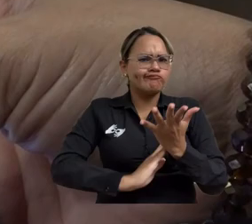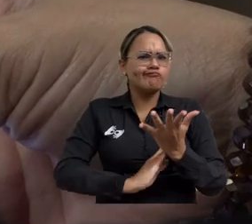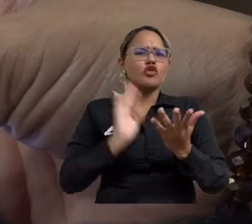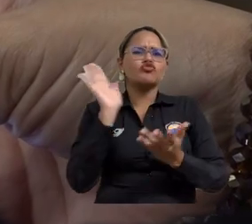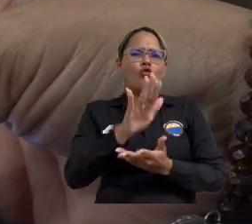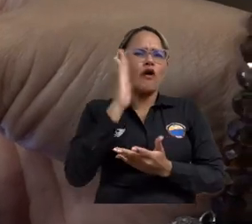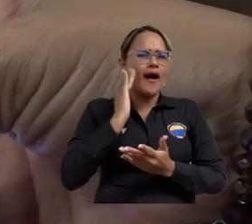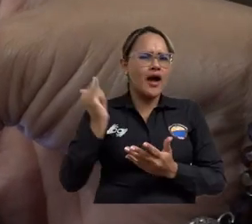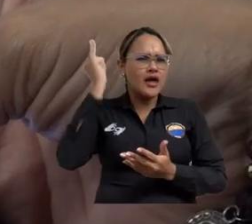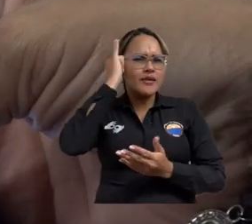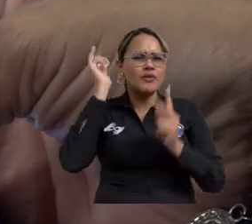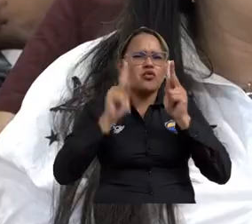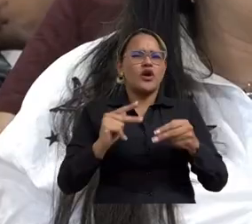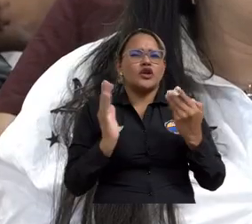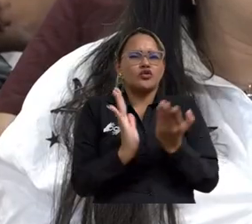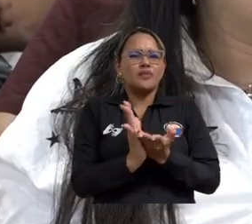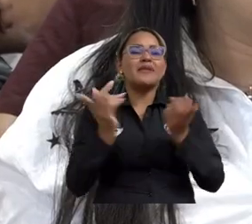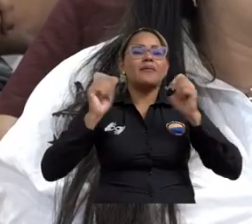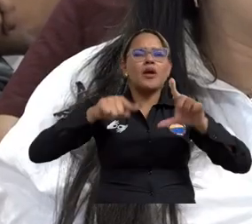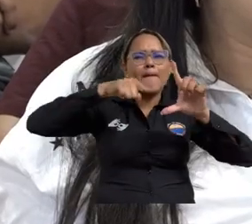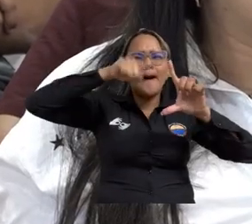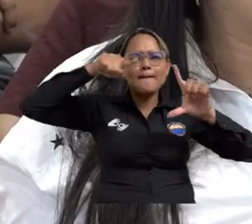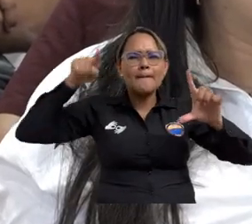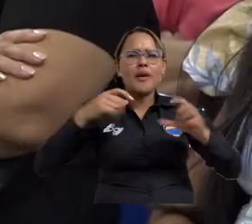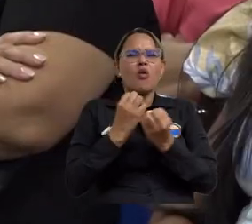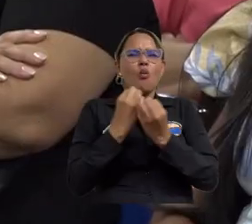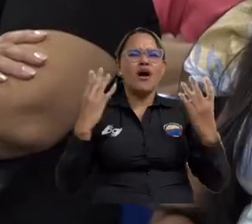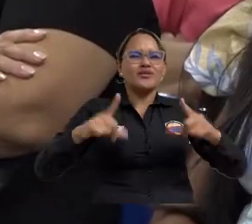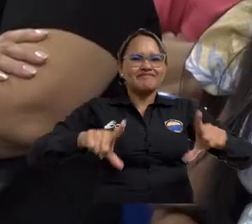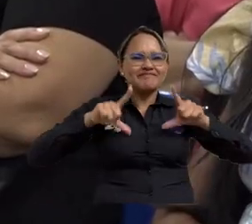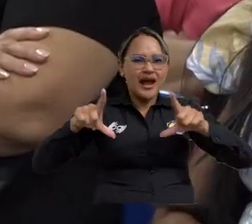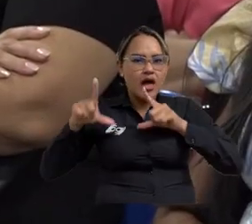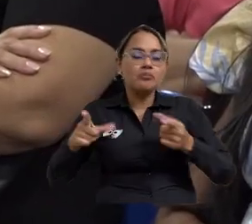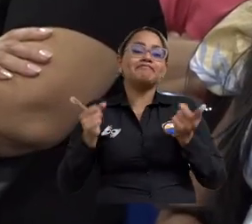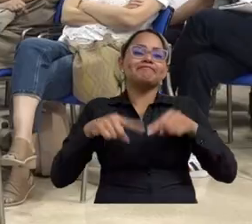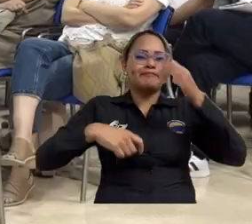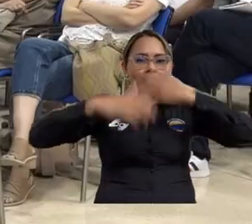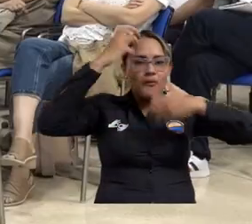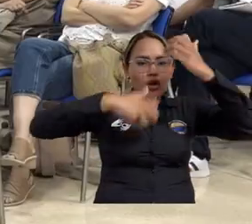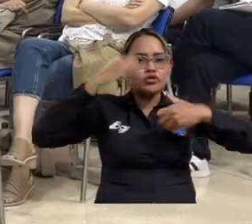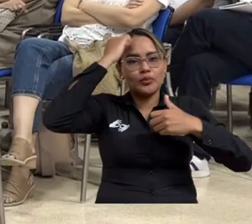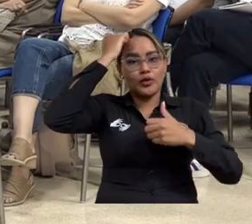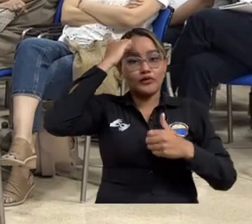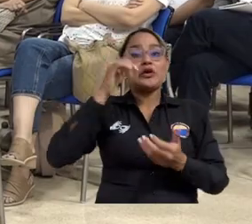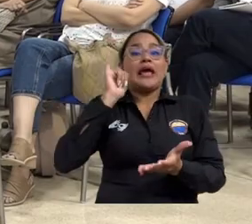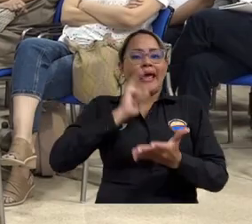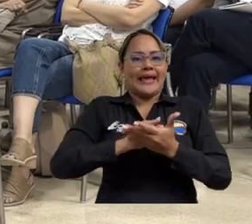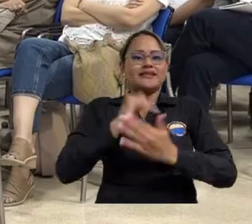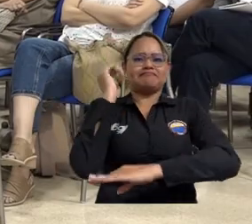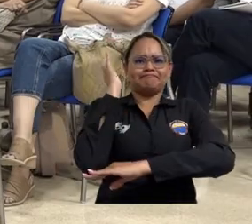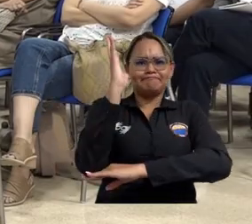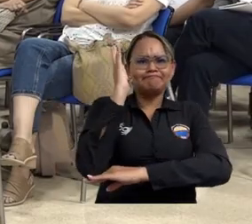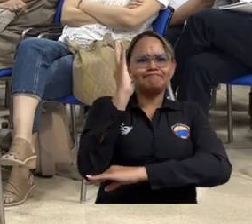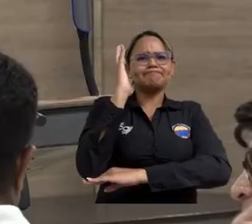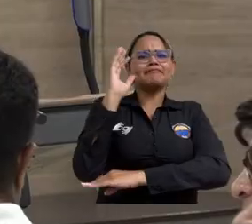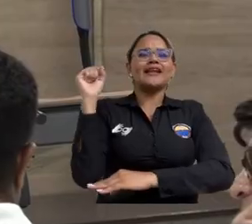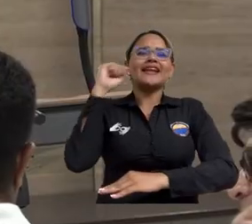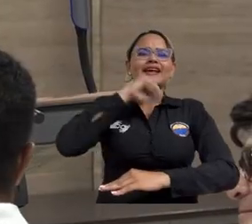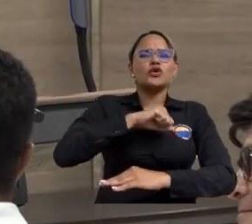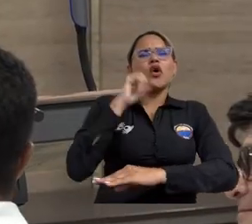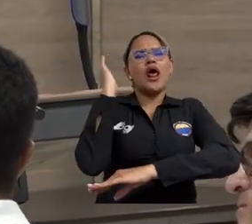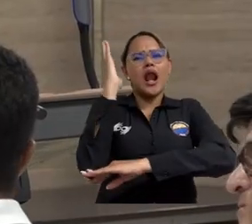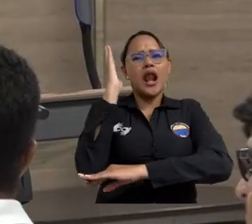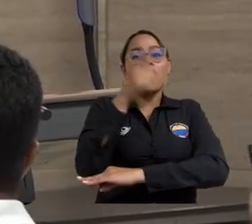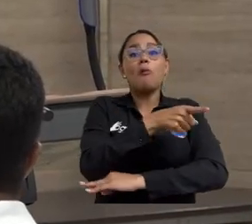como estadísticas de graduados hasta el presente año y la evaluación docente, hicieron parte de la presentación del rector Pablo Vera Salazar